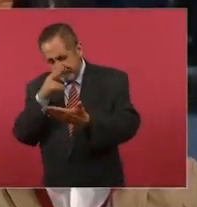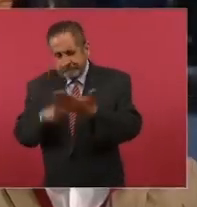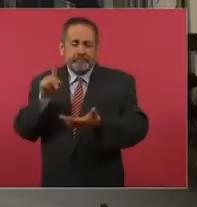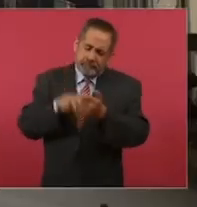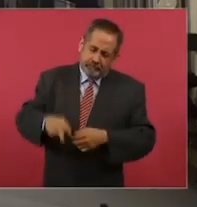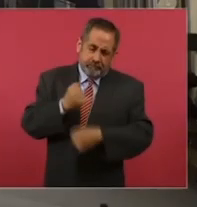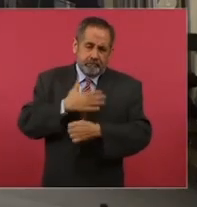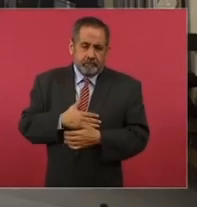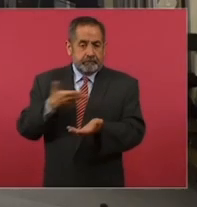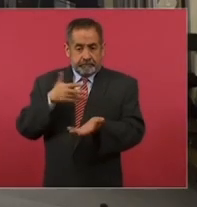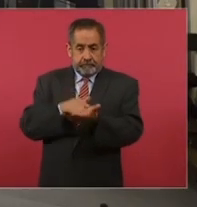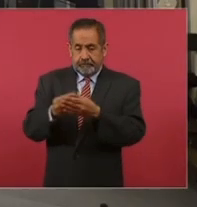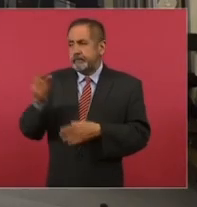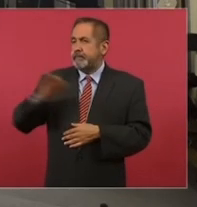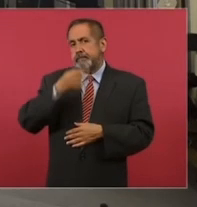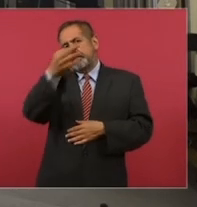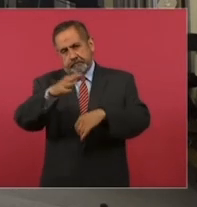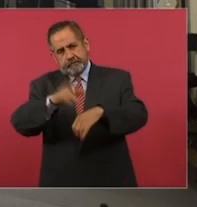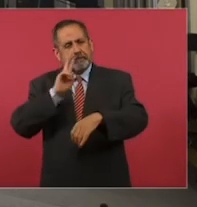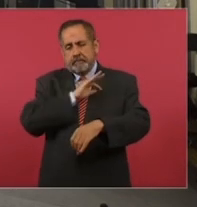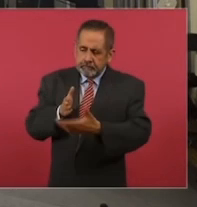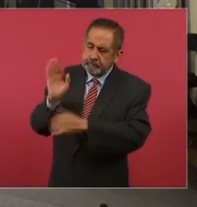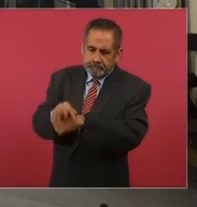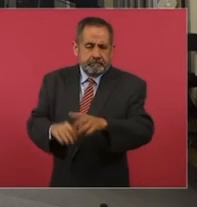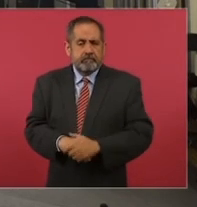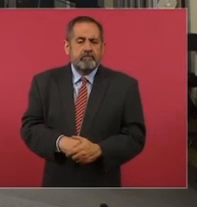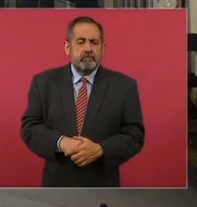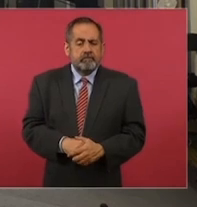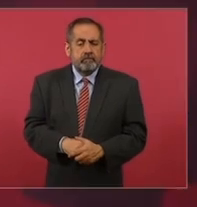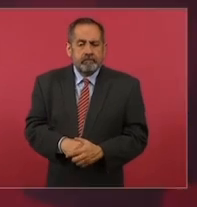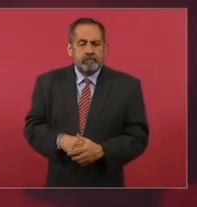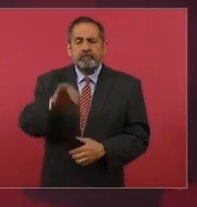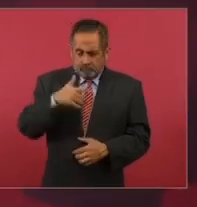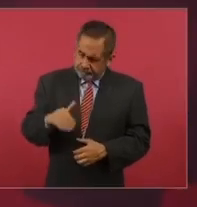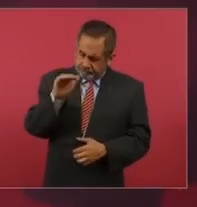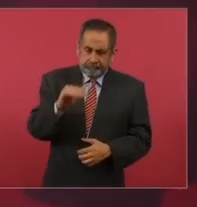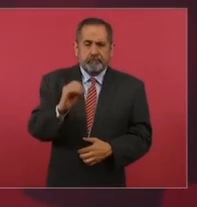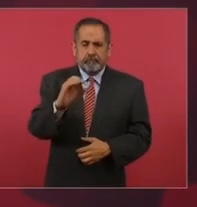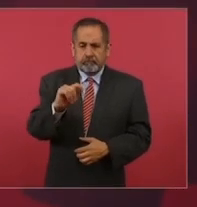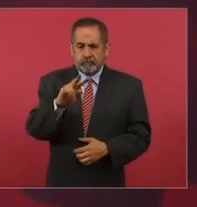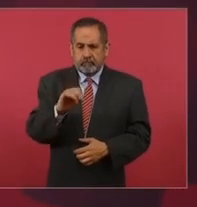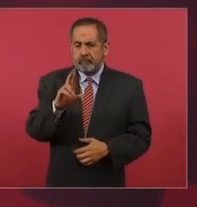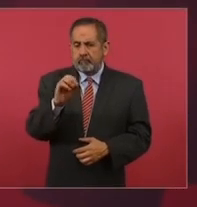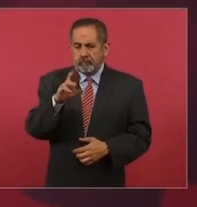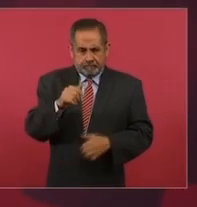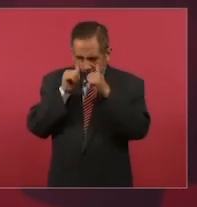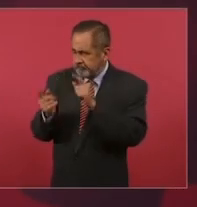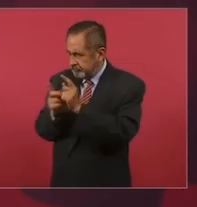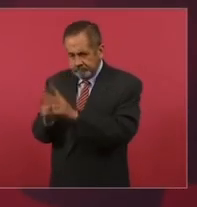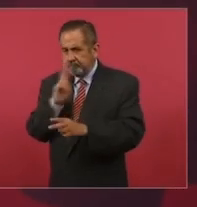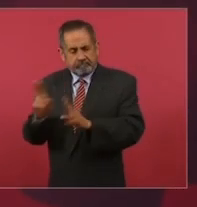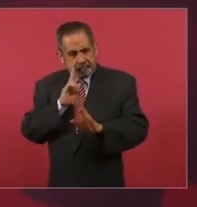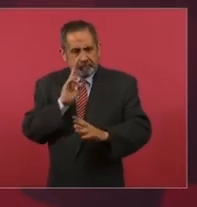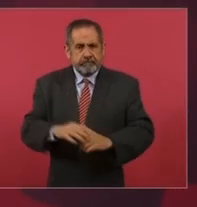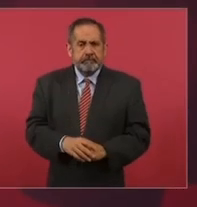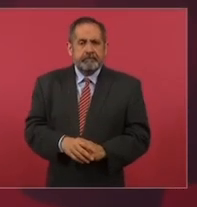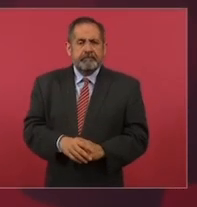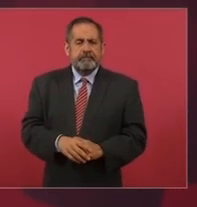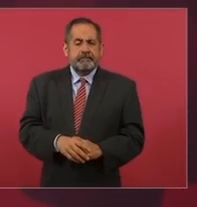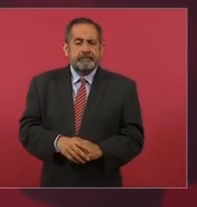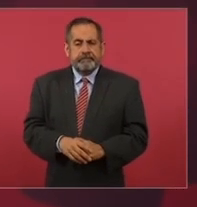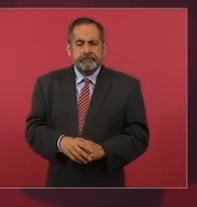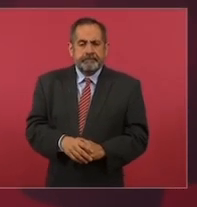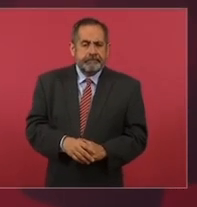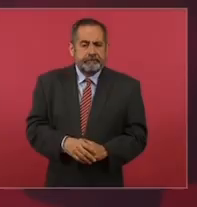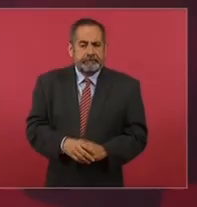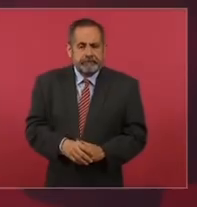den cuenta que es una injusticia. Es por eso que traemos esta denuncia para ver si usted puede intervenir, presidente. Sí, vamos a pedirle a Octavio Romero que atienda este caso y que,